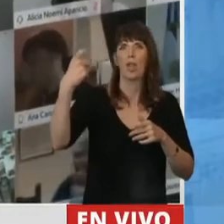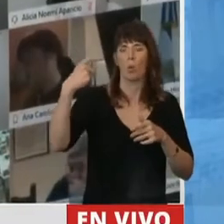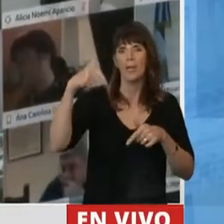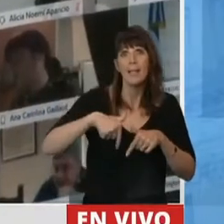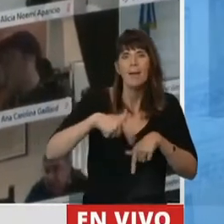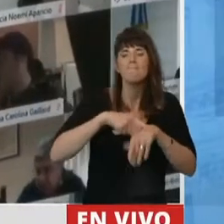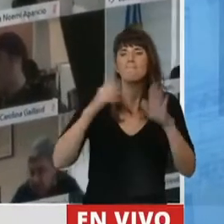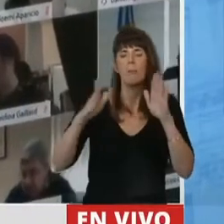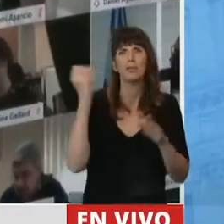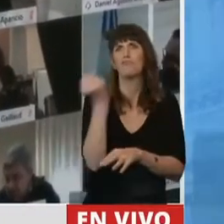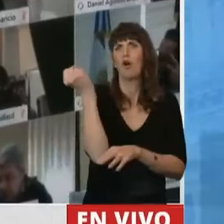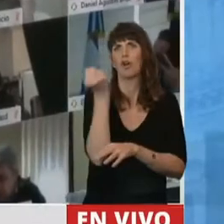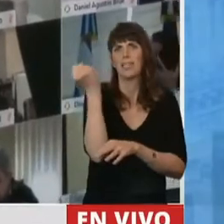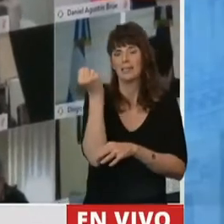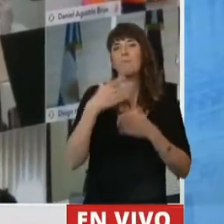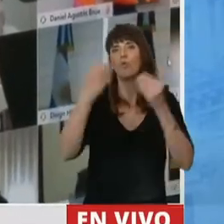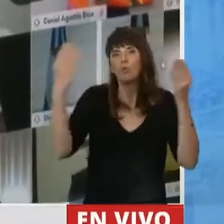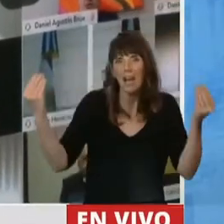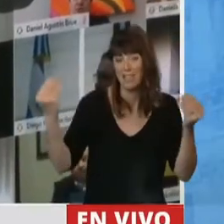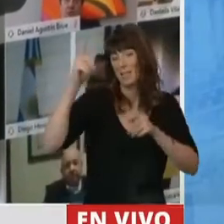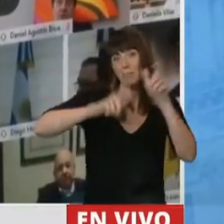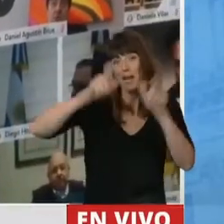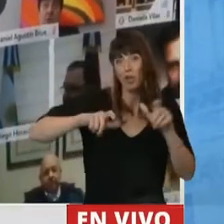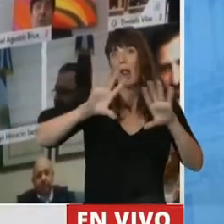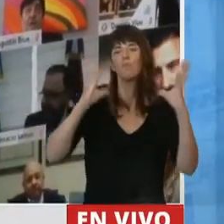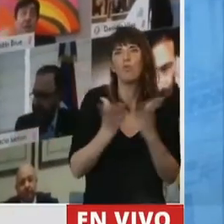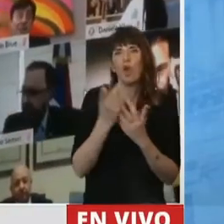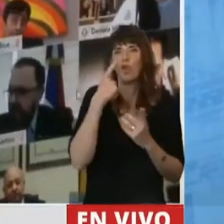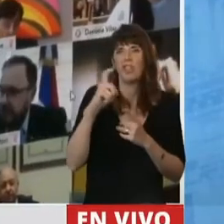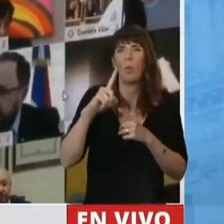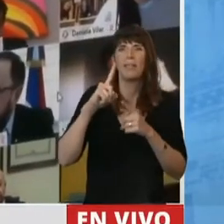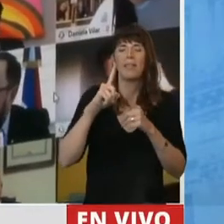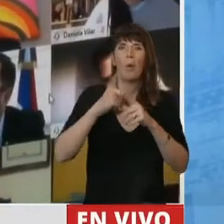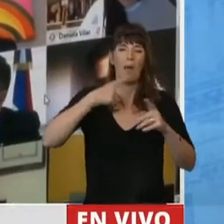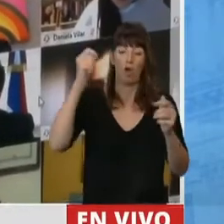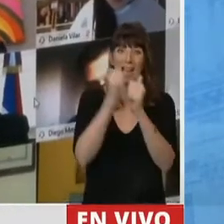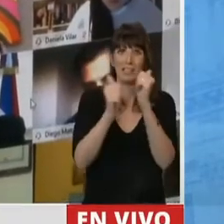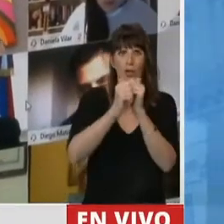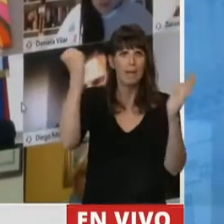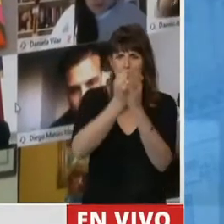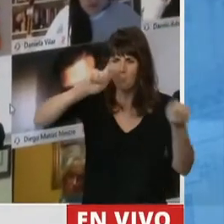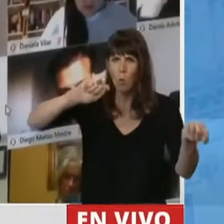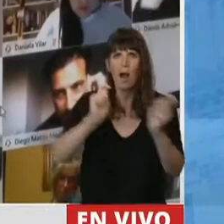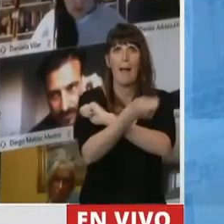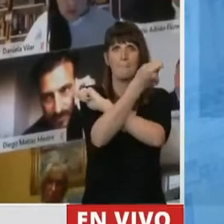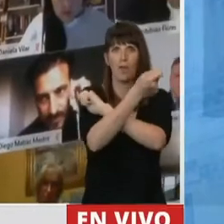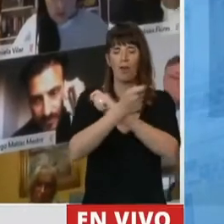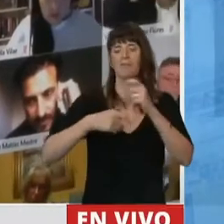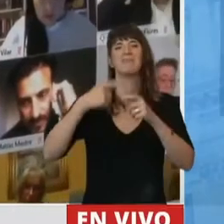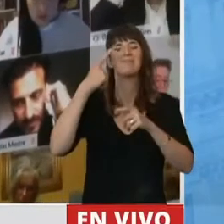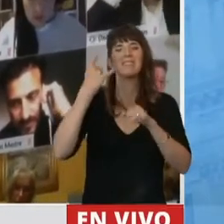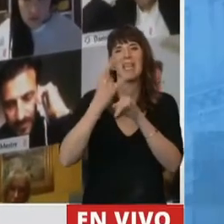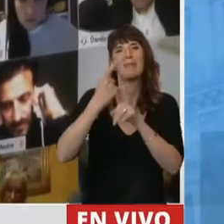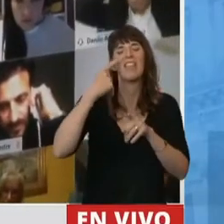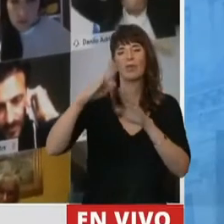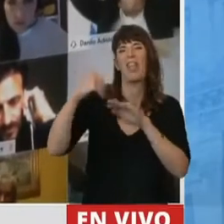suceder que los pueblos no saben el día en que cambió la historia, hasta muchos años después, cuando mirando retrospectivamente se sabe que hubo un